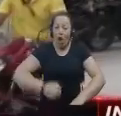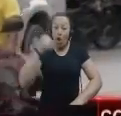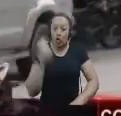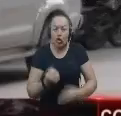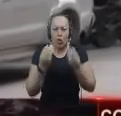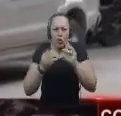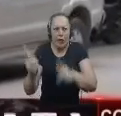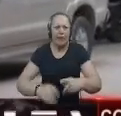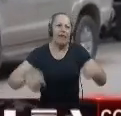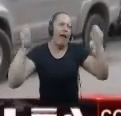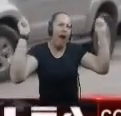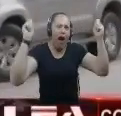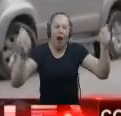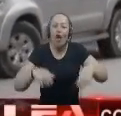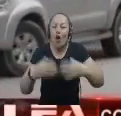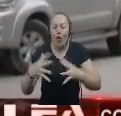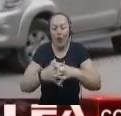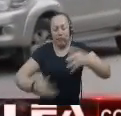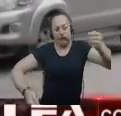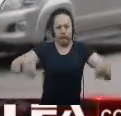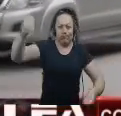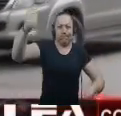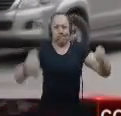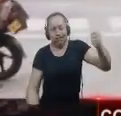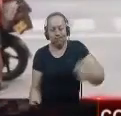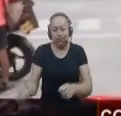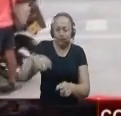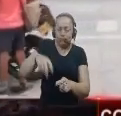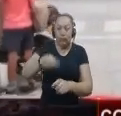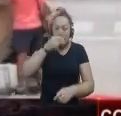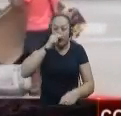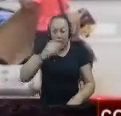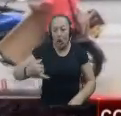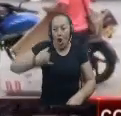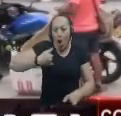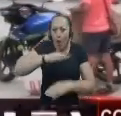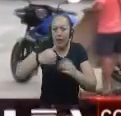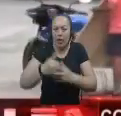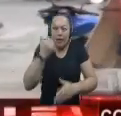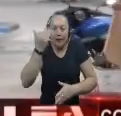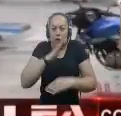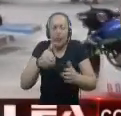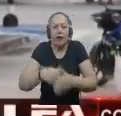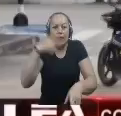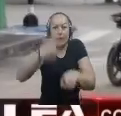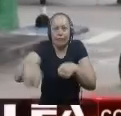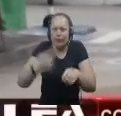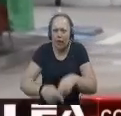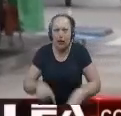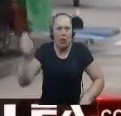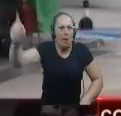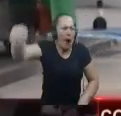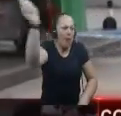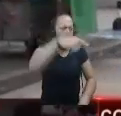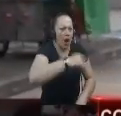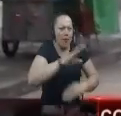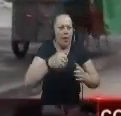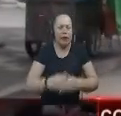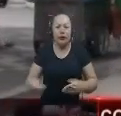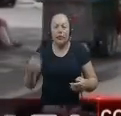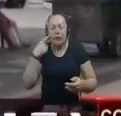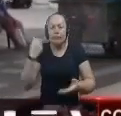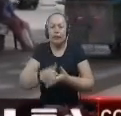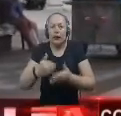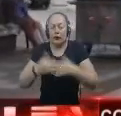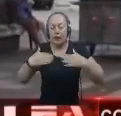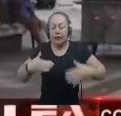en medio de carrumulas Cruzan por la localidad Niños jóvenes Y adultos Que viajan A las diferentes ciudades Del país Están siendo requisados Y